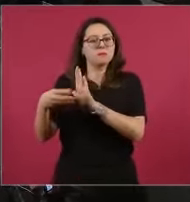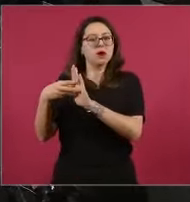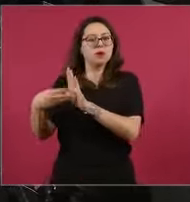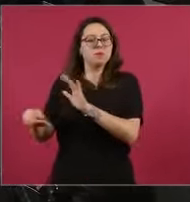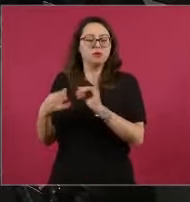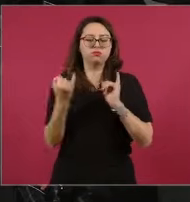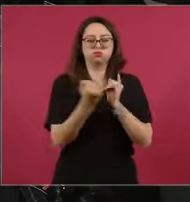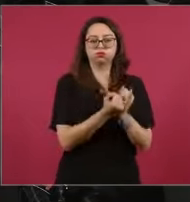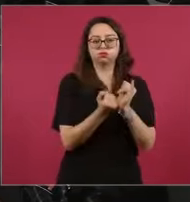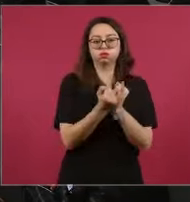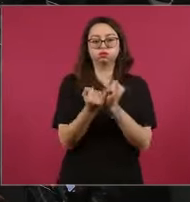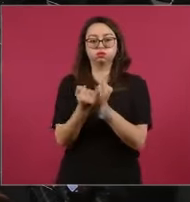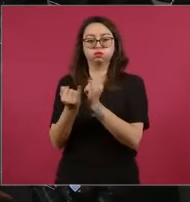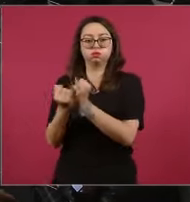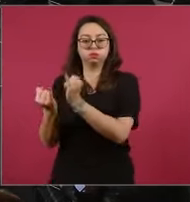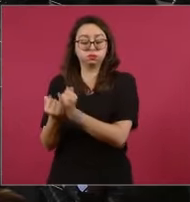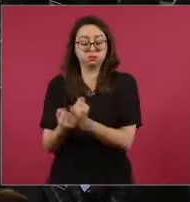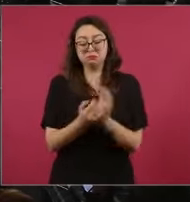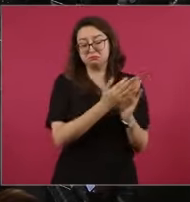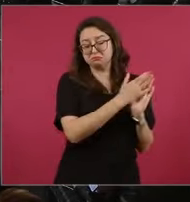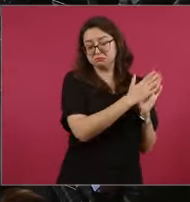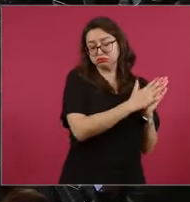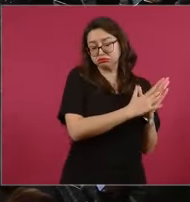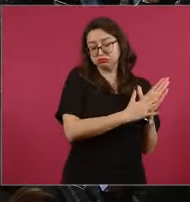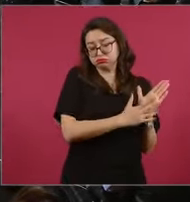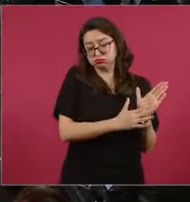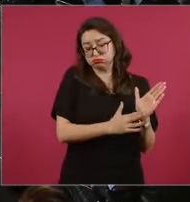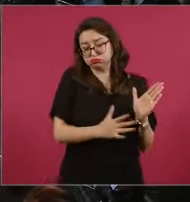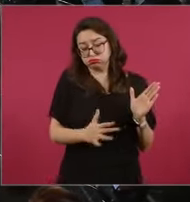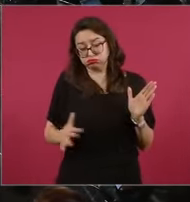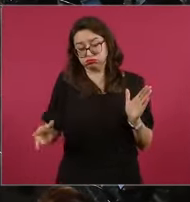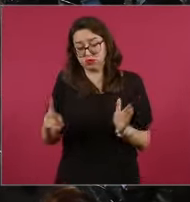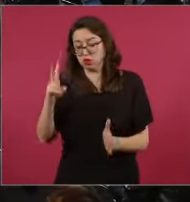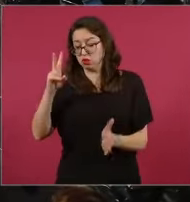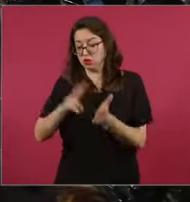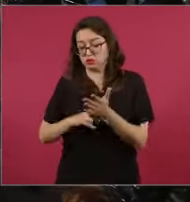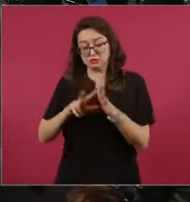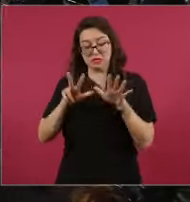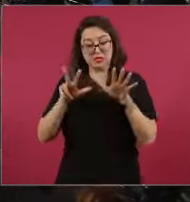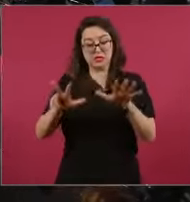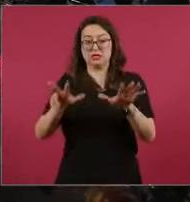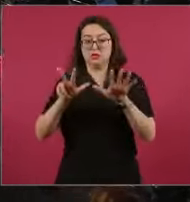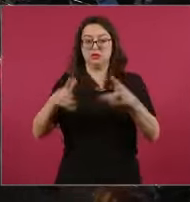hasta que el pueblo dijo basta